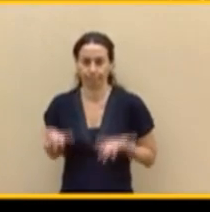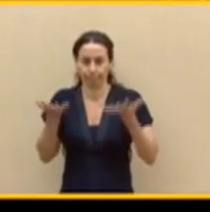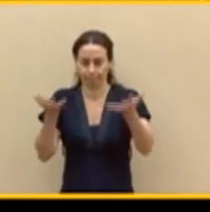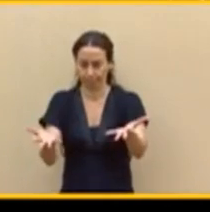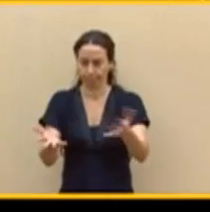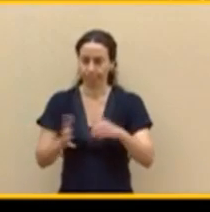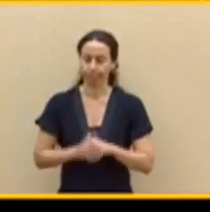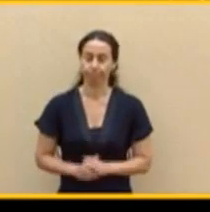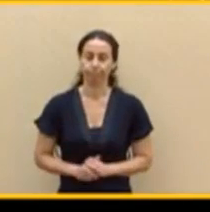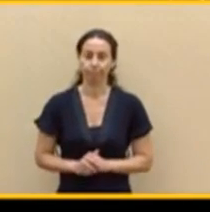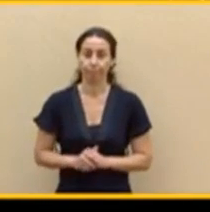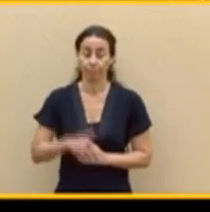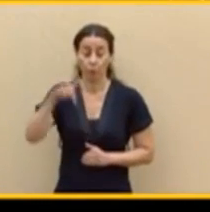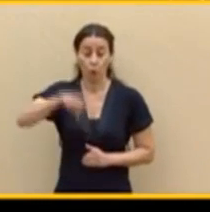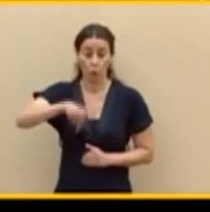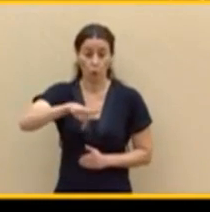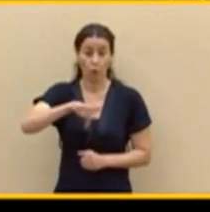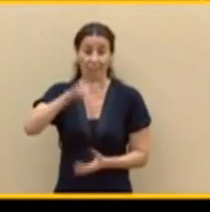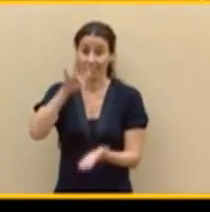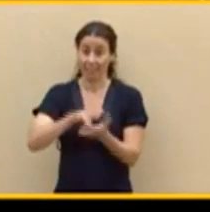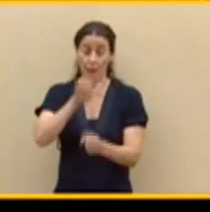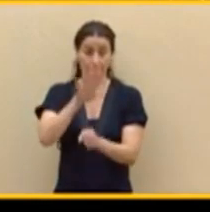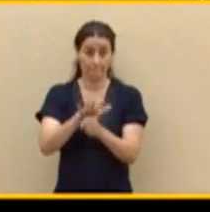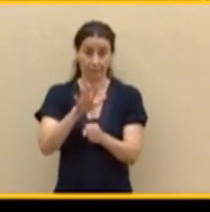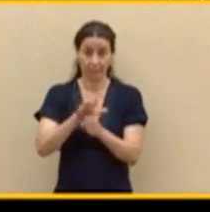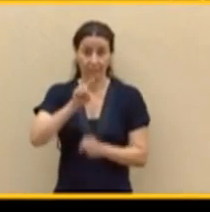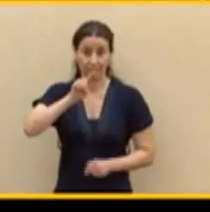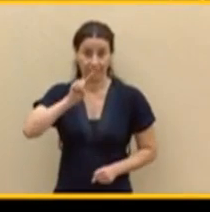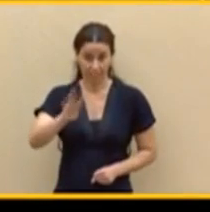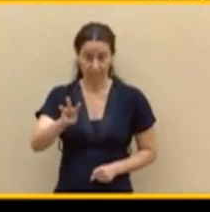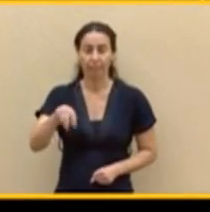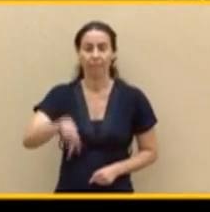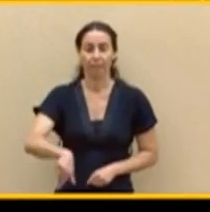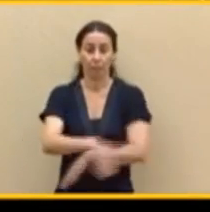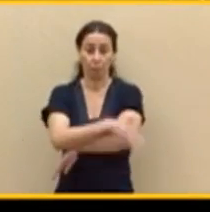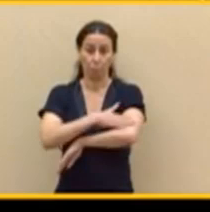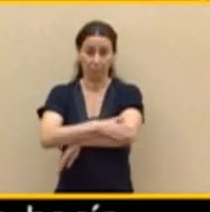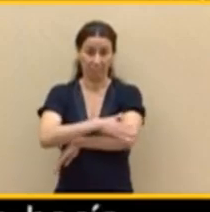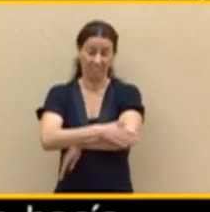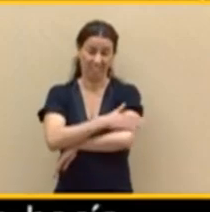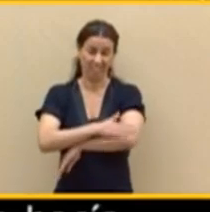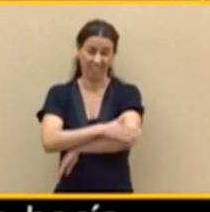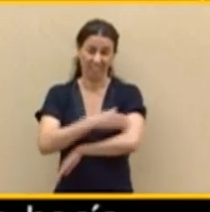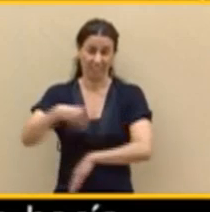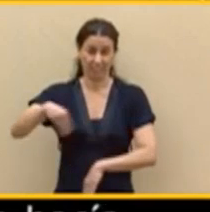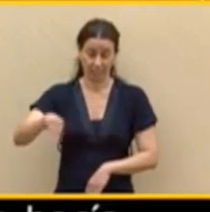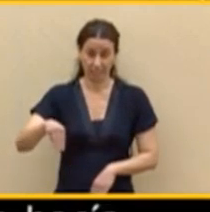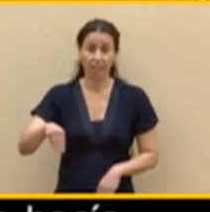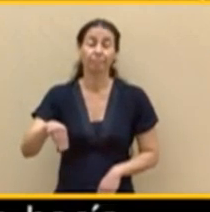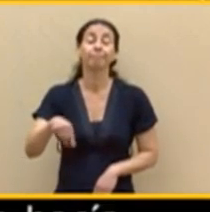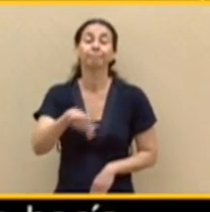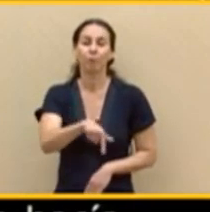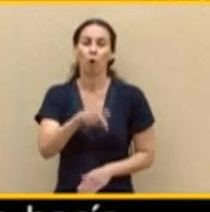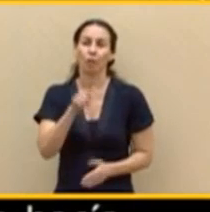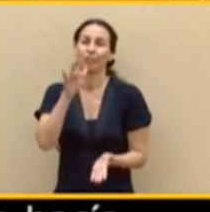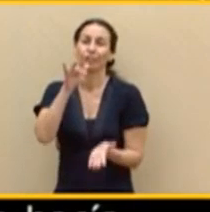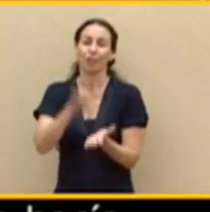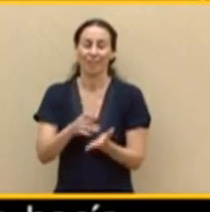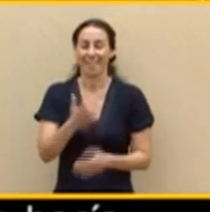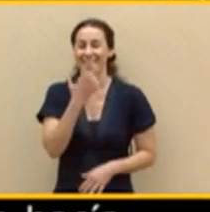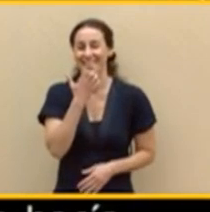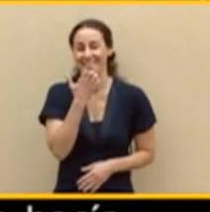Hoy es martes y 13 y el presidente del Gobierno hacía bromas hace unos días con la fecha seleccionada.